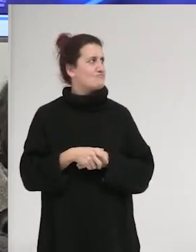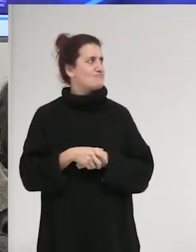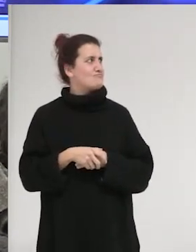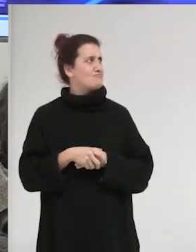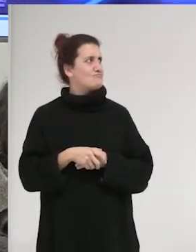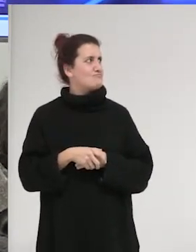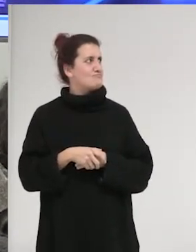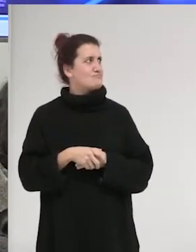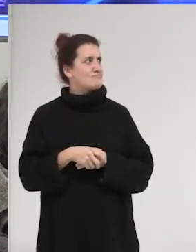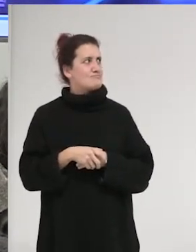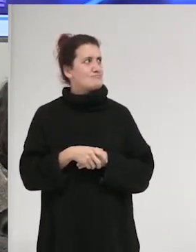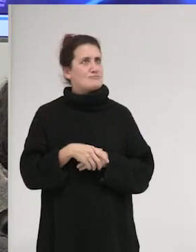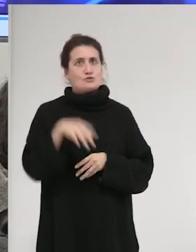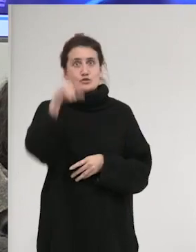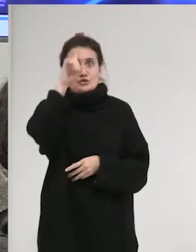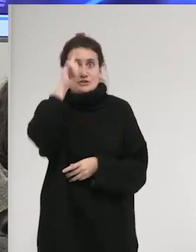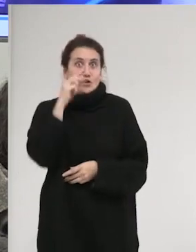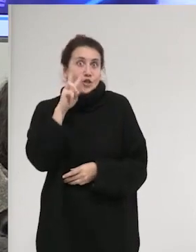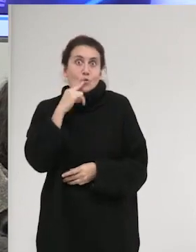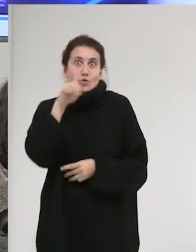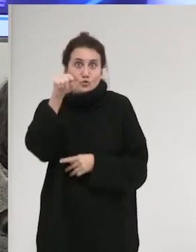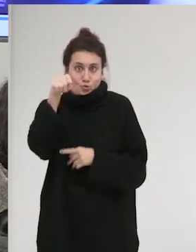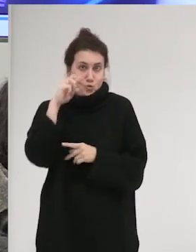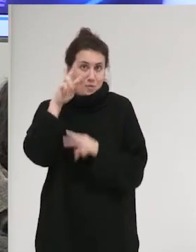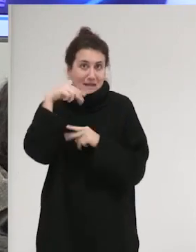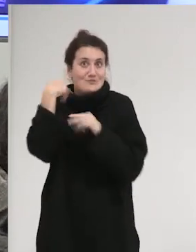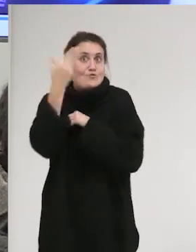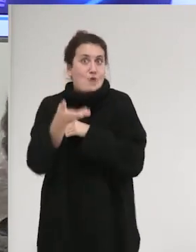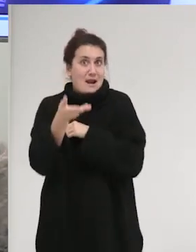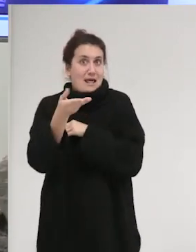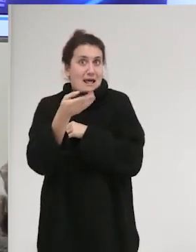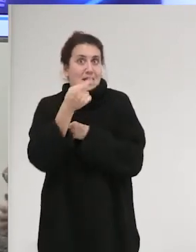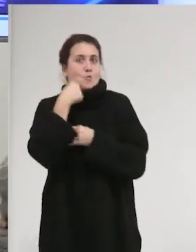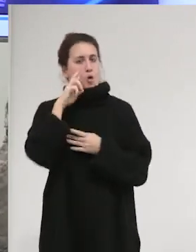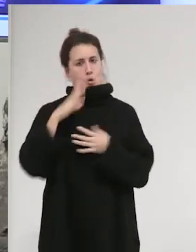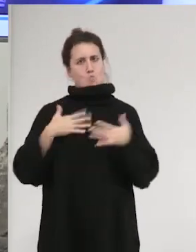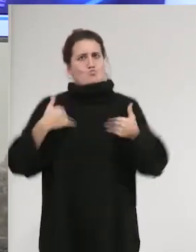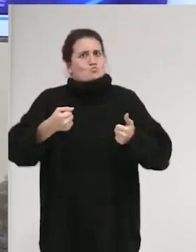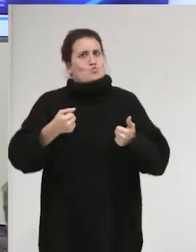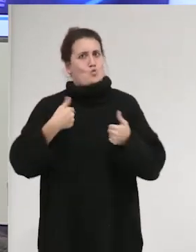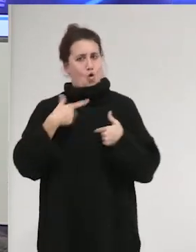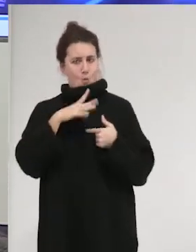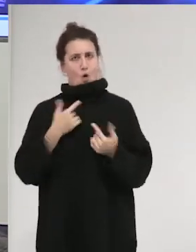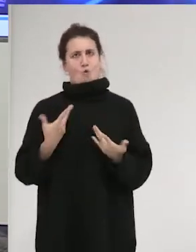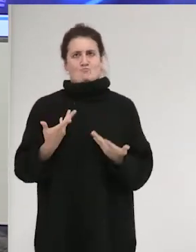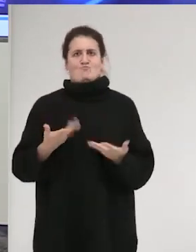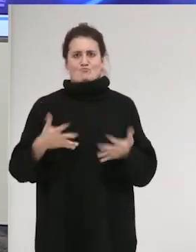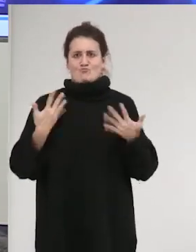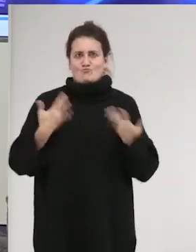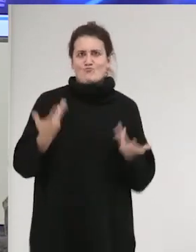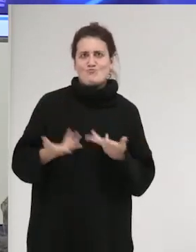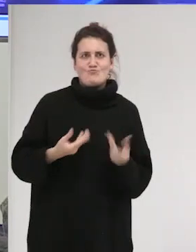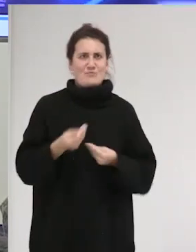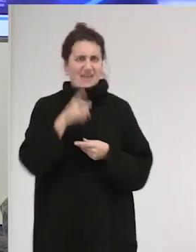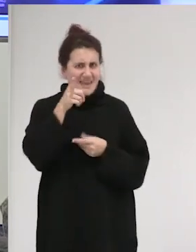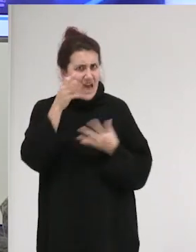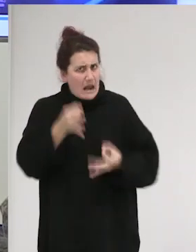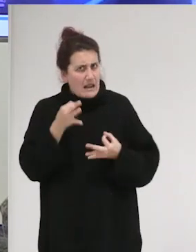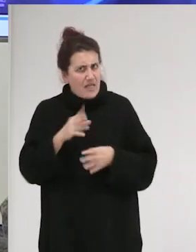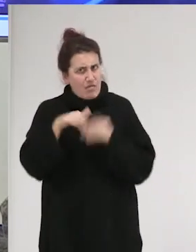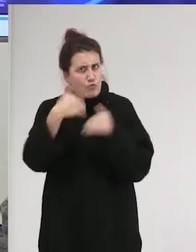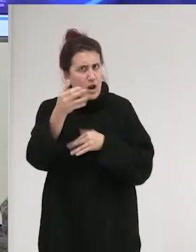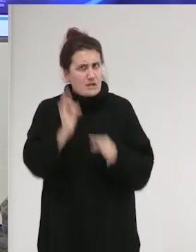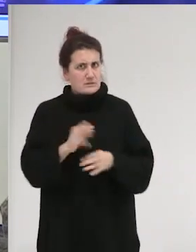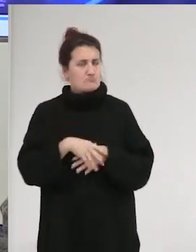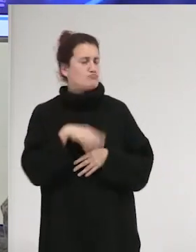no sé, yo lo digo, esto lo está viendo desde fuera, aquí la vemos como alguien muy chava para adelante, muy valiente con ese punto también de fricardía, ¿ella ha sido la vida de Pablo?